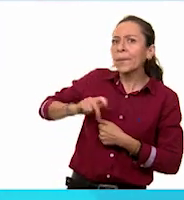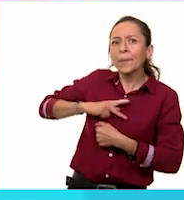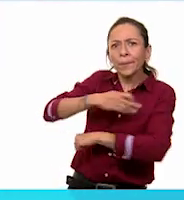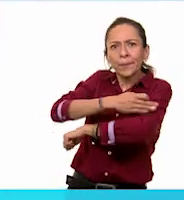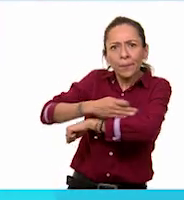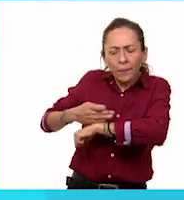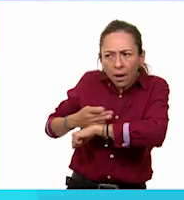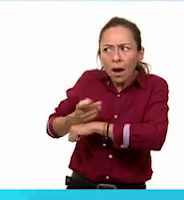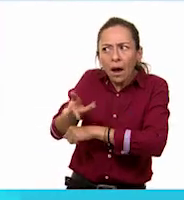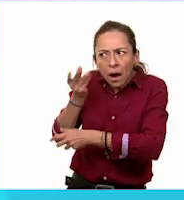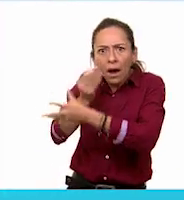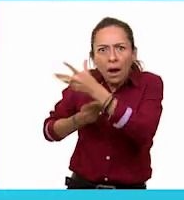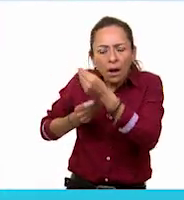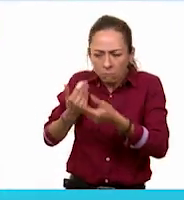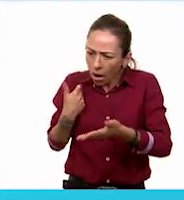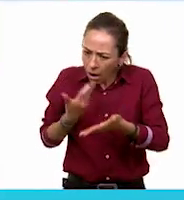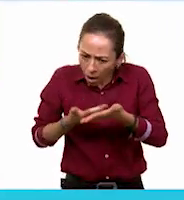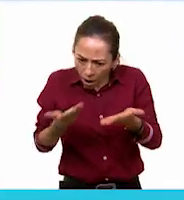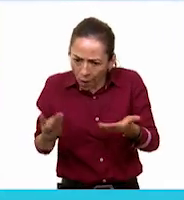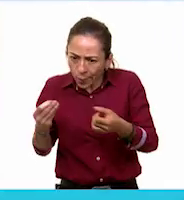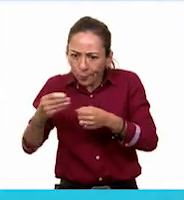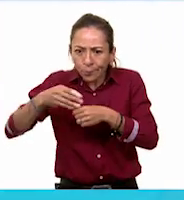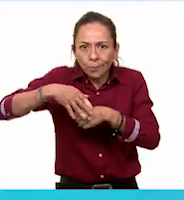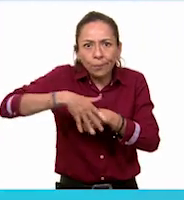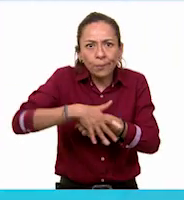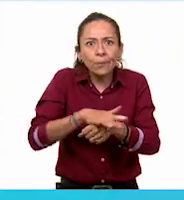¡Muchas gracias por escucharme! ¡Hasta la próxima!